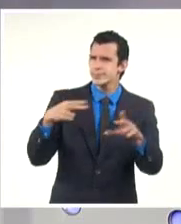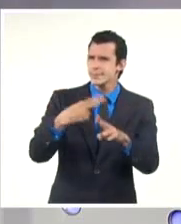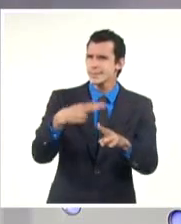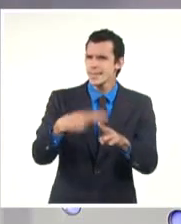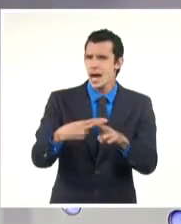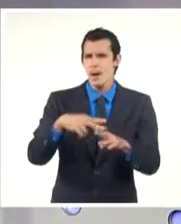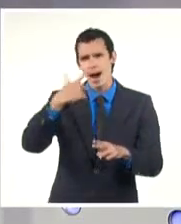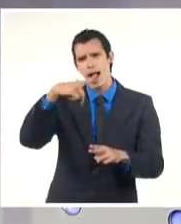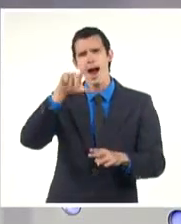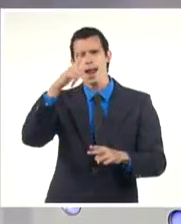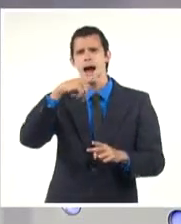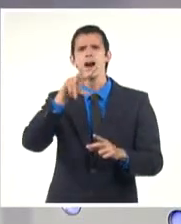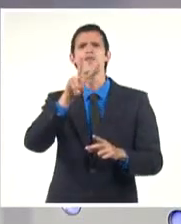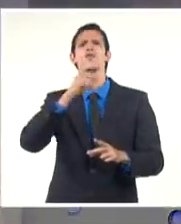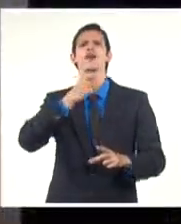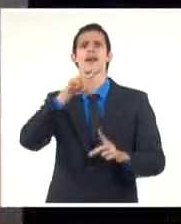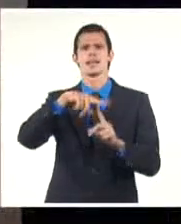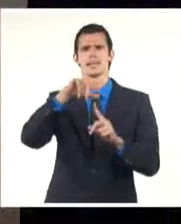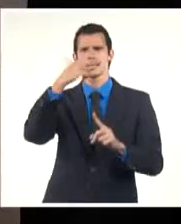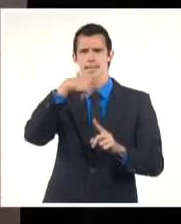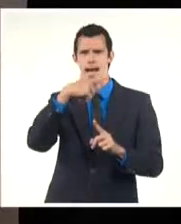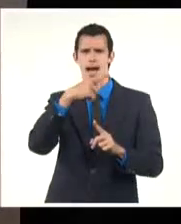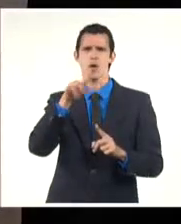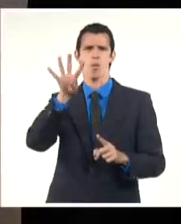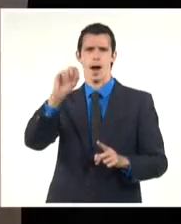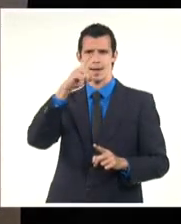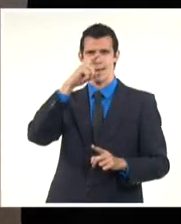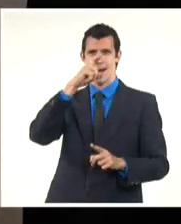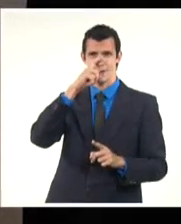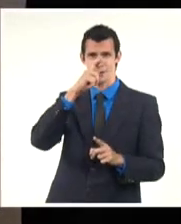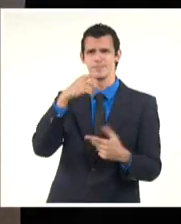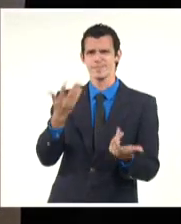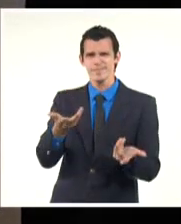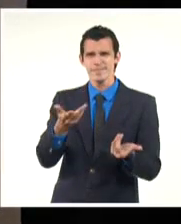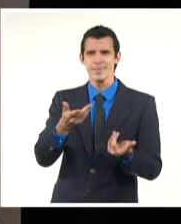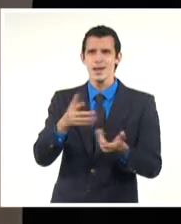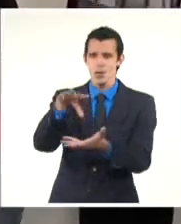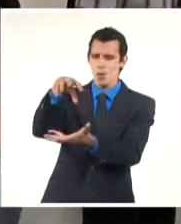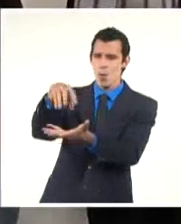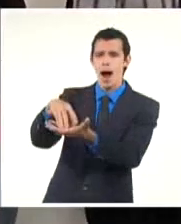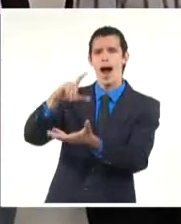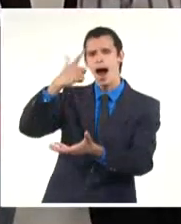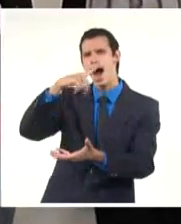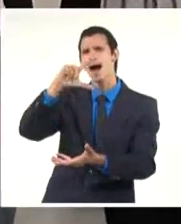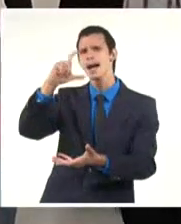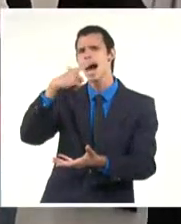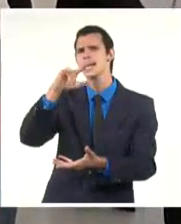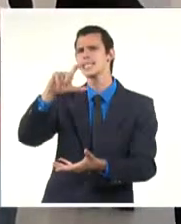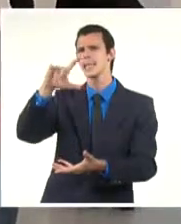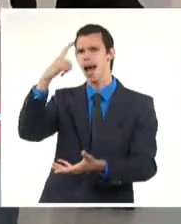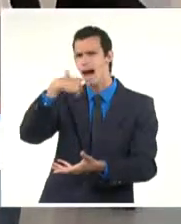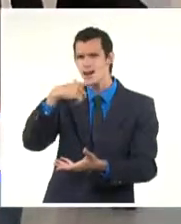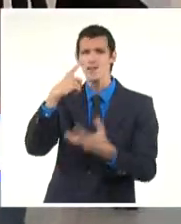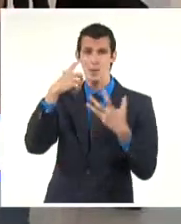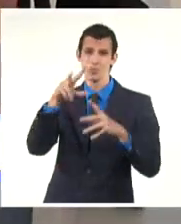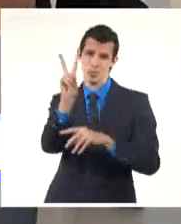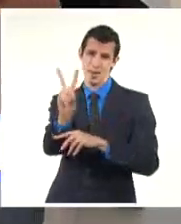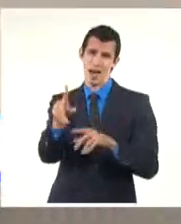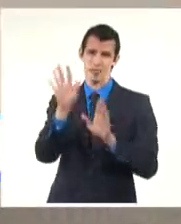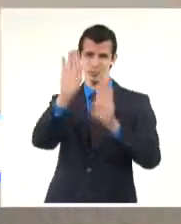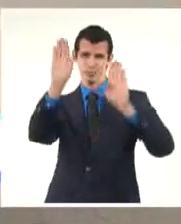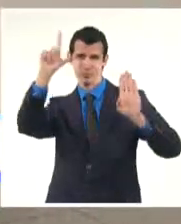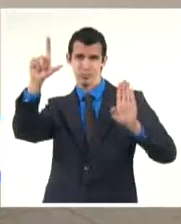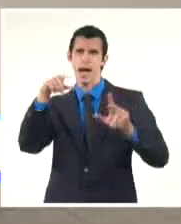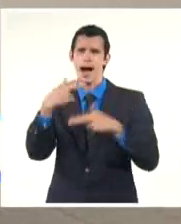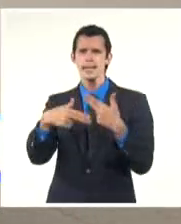décadas de Galería Acacia. Con obras de medio centenar de creadores cubanos de generaciones, épocas y modos diversos de